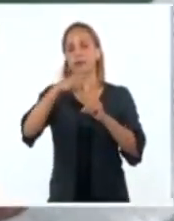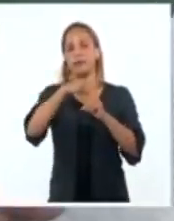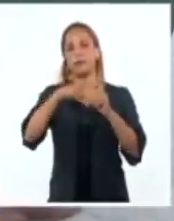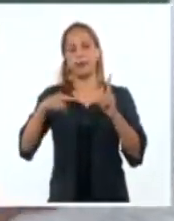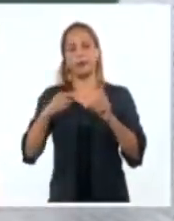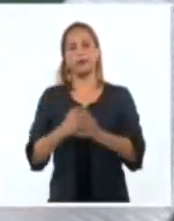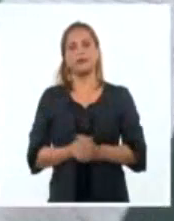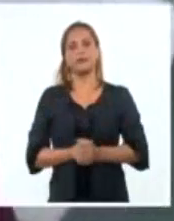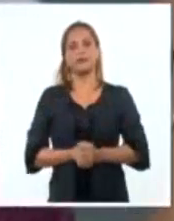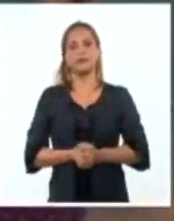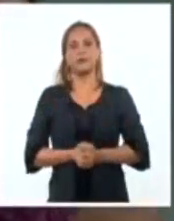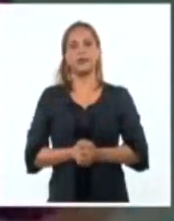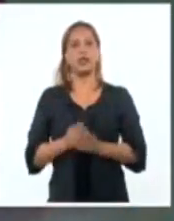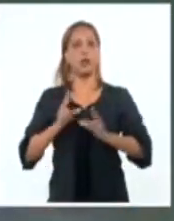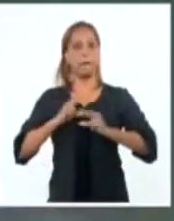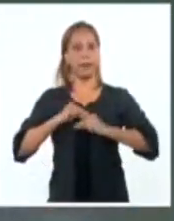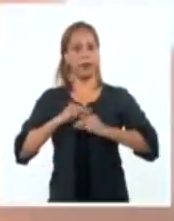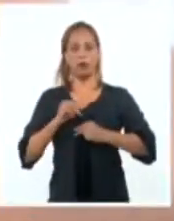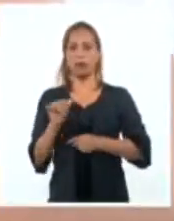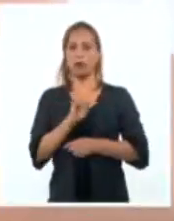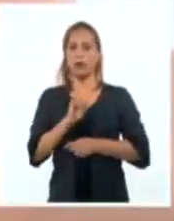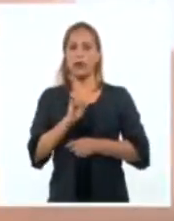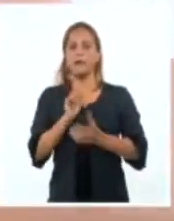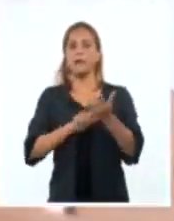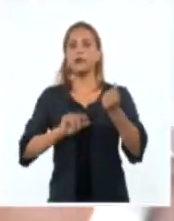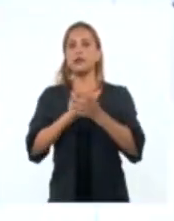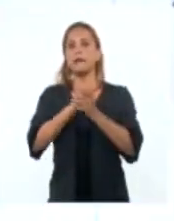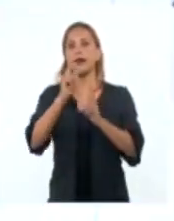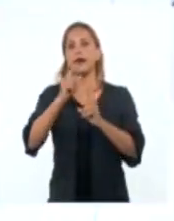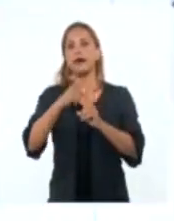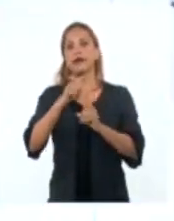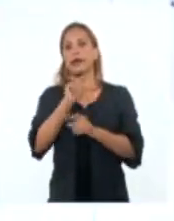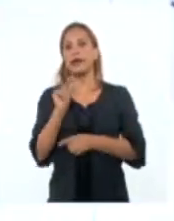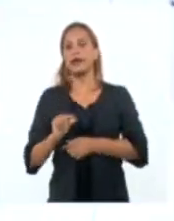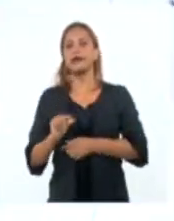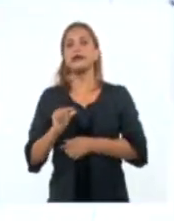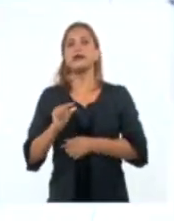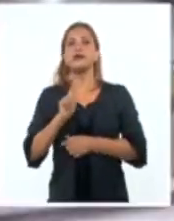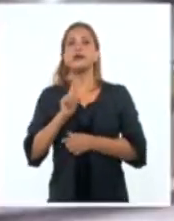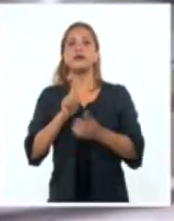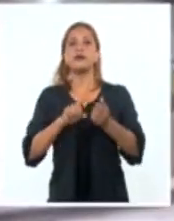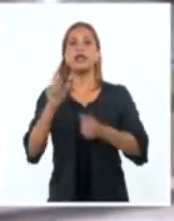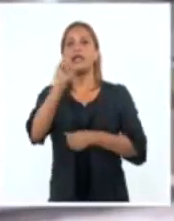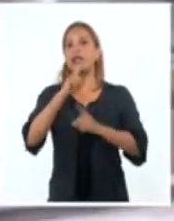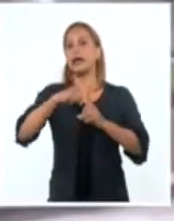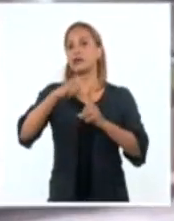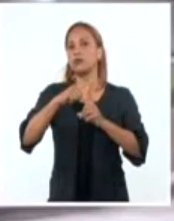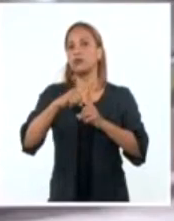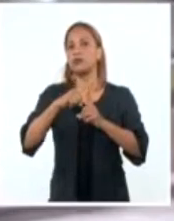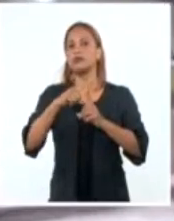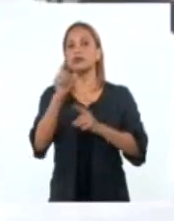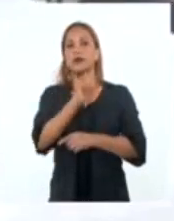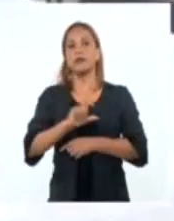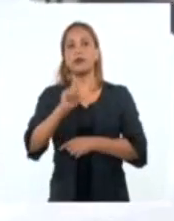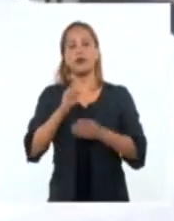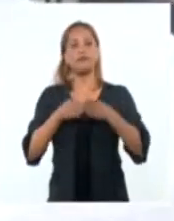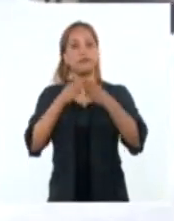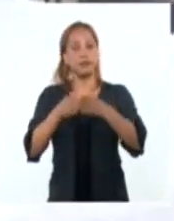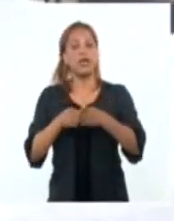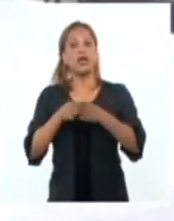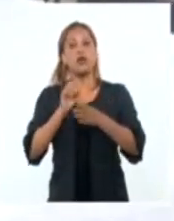pedagógicas. En las provincias de Mayabeque, Villa Clara, Camagüey, Las Tunas, Olvín y Granma, pues los alumnos del segundo grupo